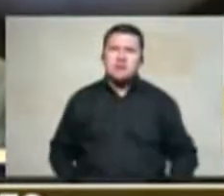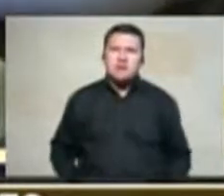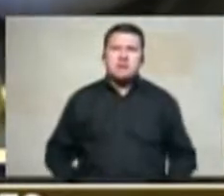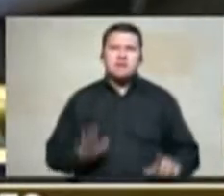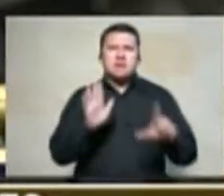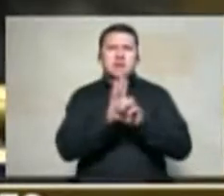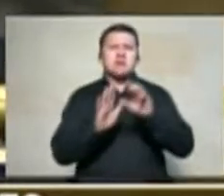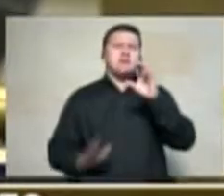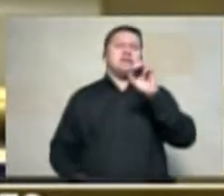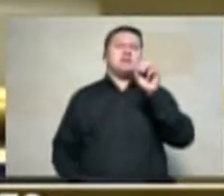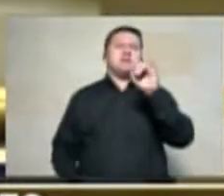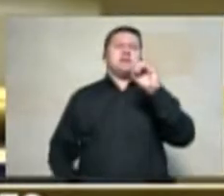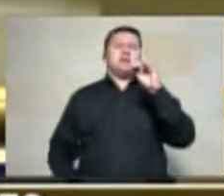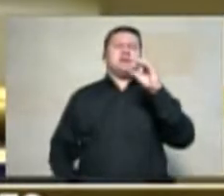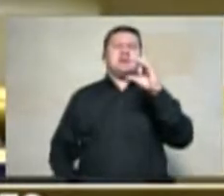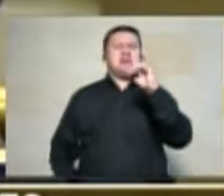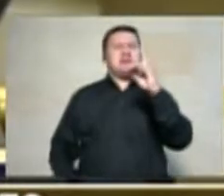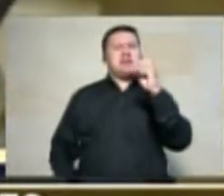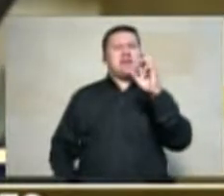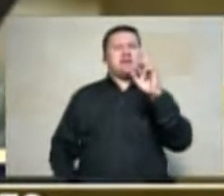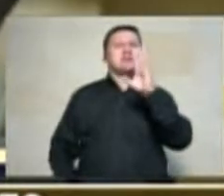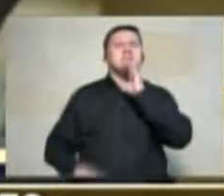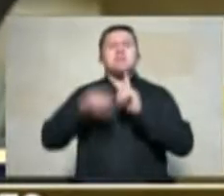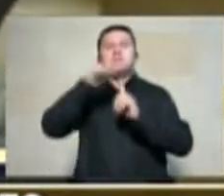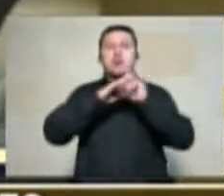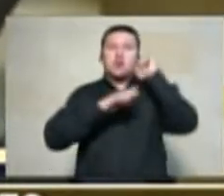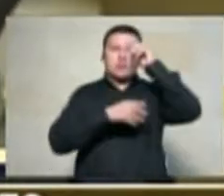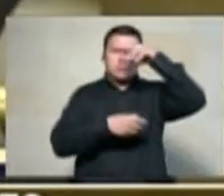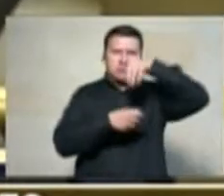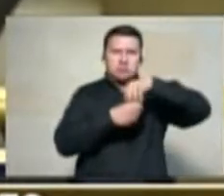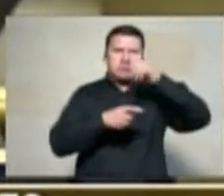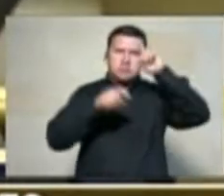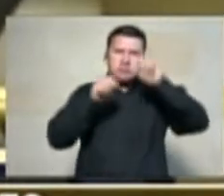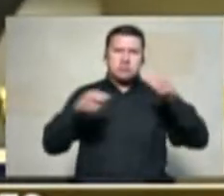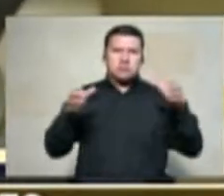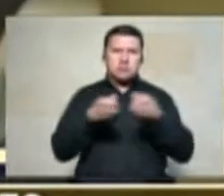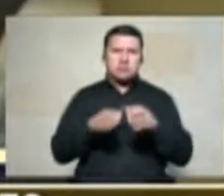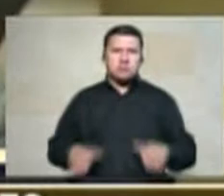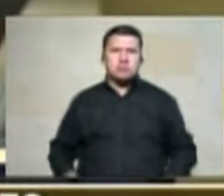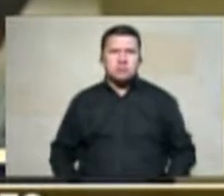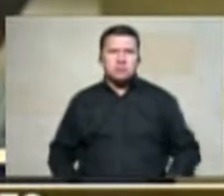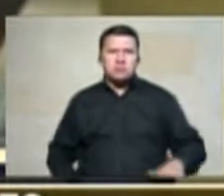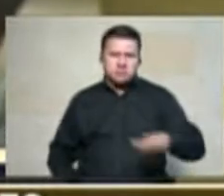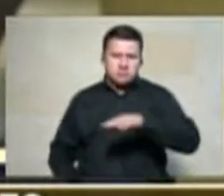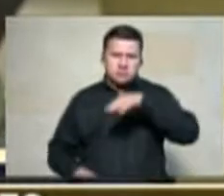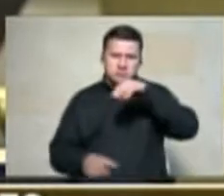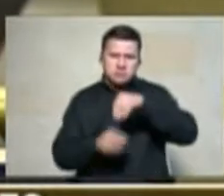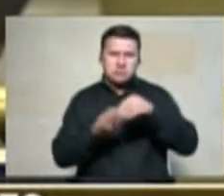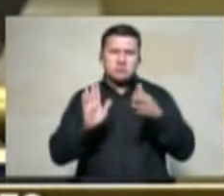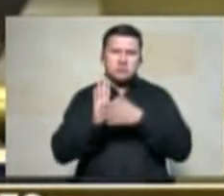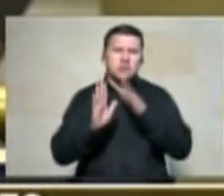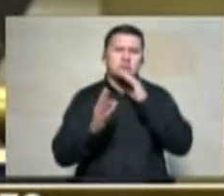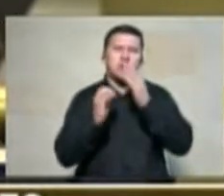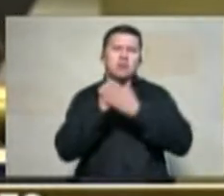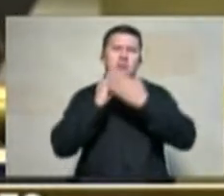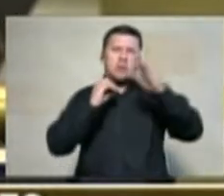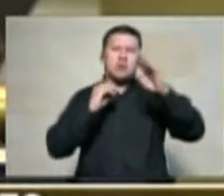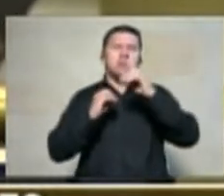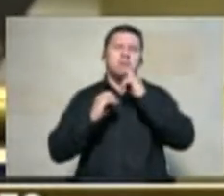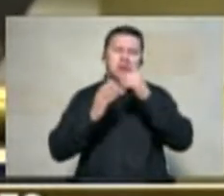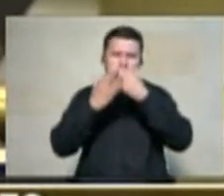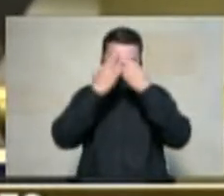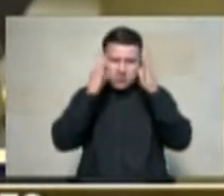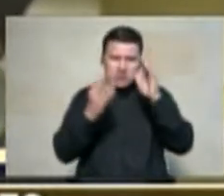este gobierno segundo fue aprobada por todos los partidos a excepción del pueblo democrático y la alianza verde y